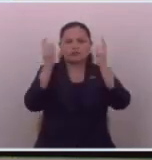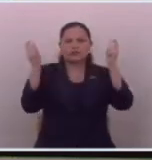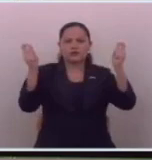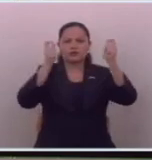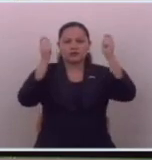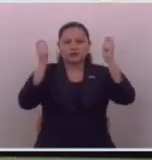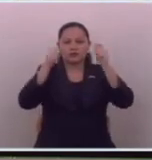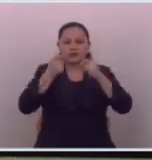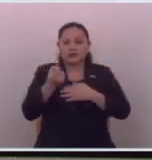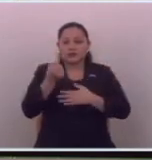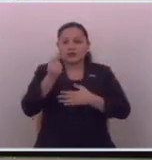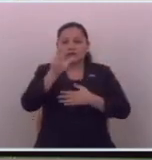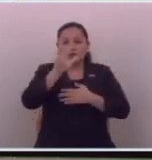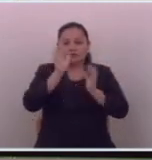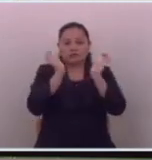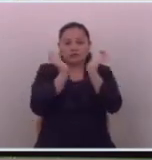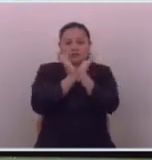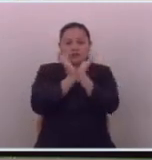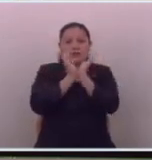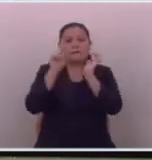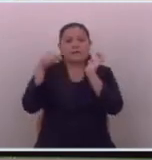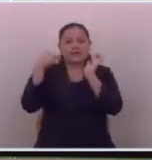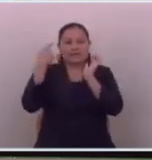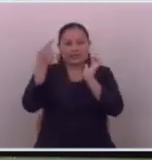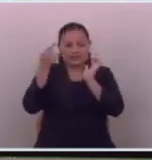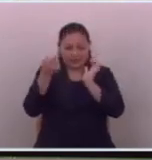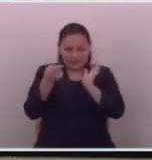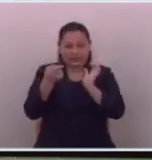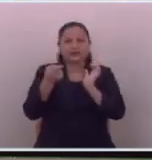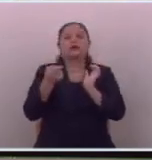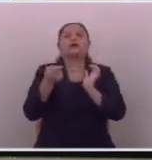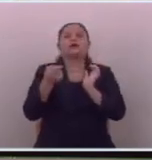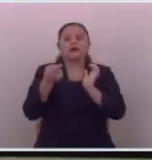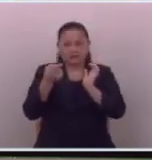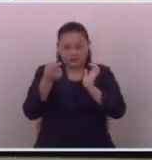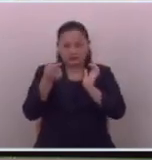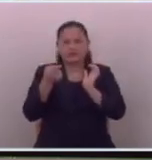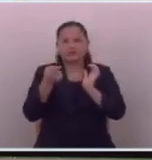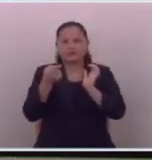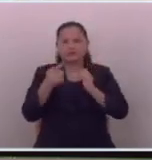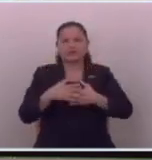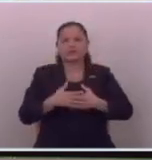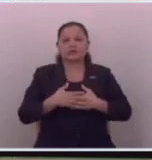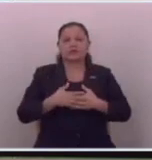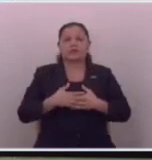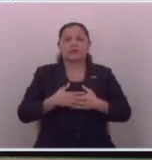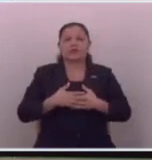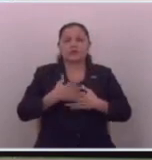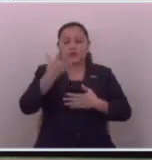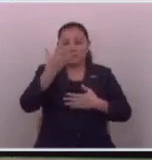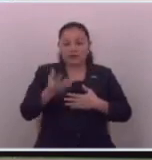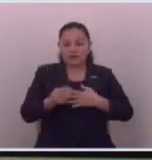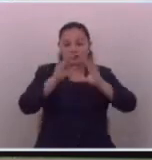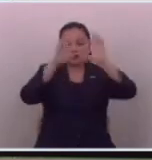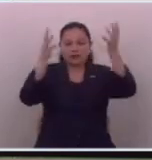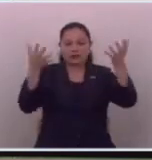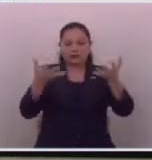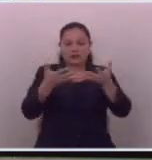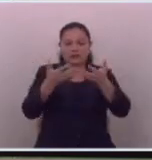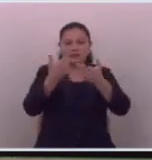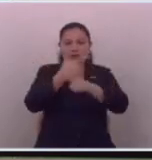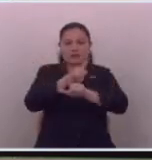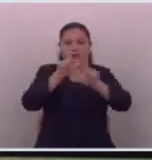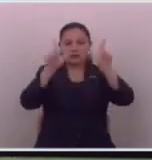este próximo 3 de mayo o sea el día de mañana el día mundial de la